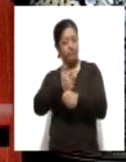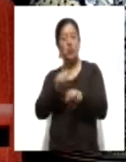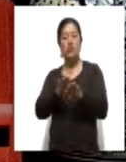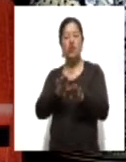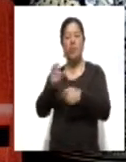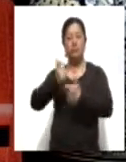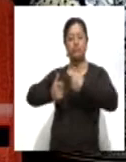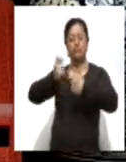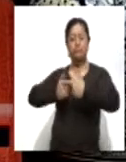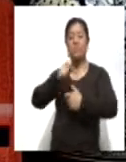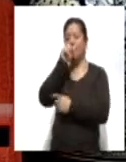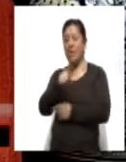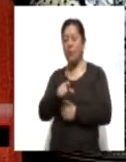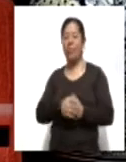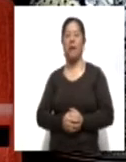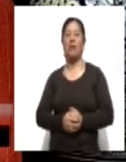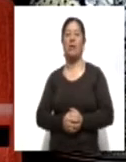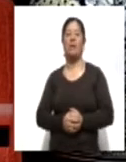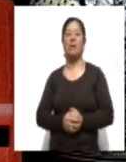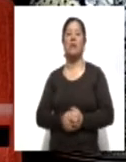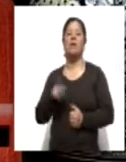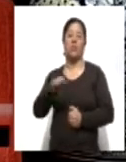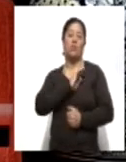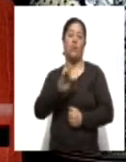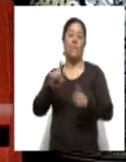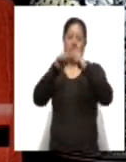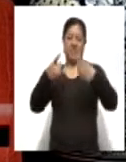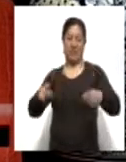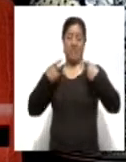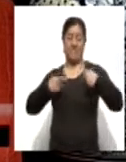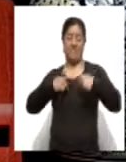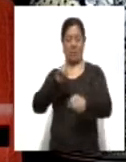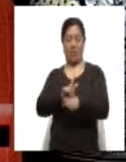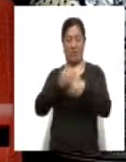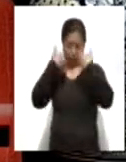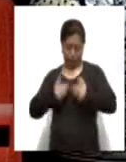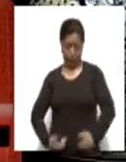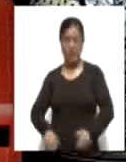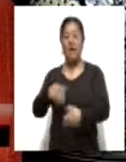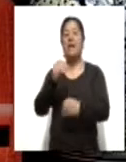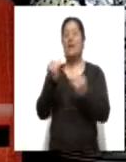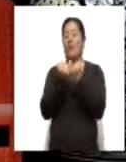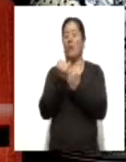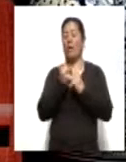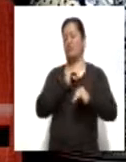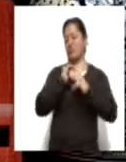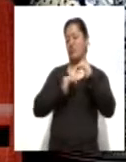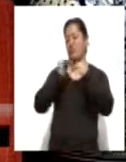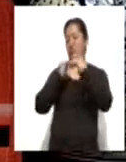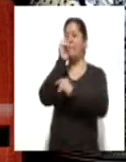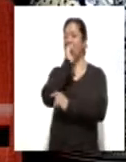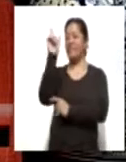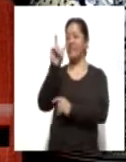ingreso, sino principalmente una posibilidad de desarrollo personal y de crecimiento profesional. Tendremos este